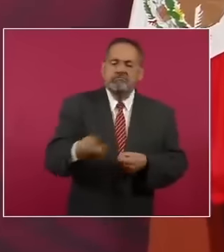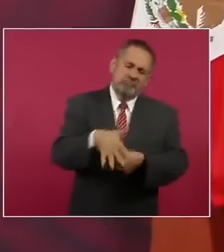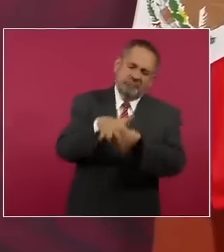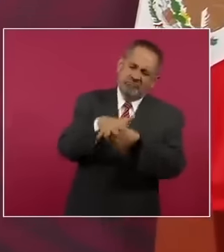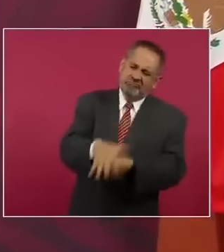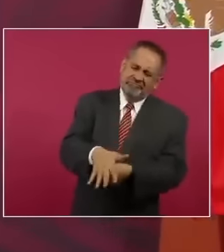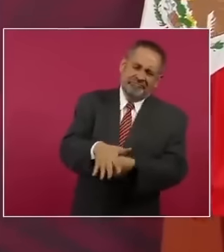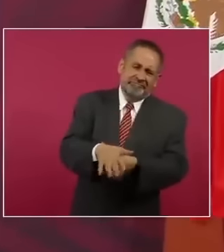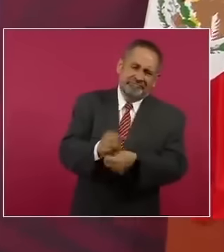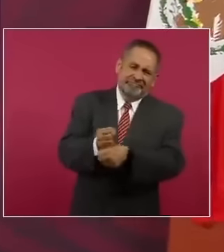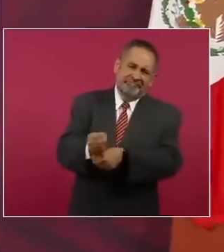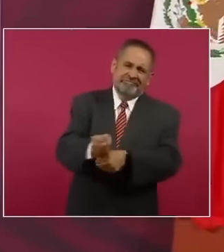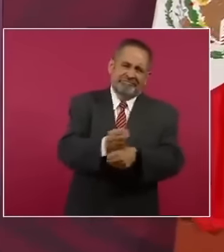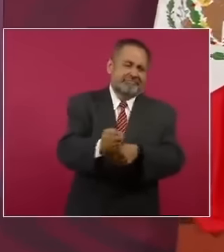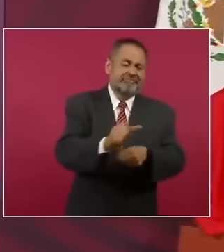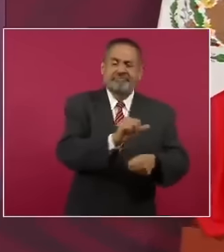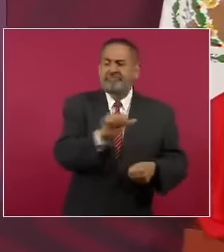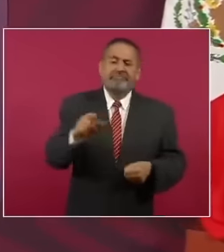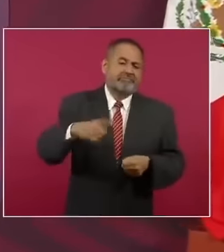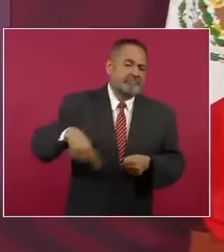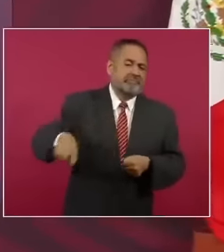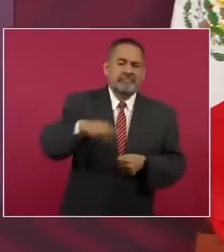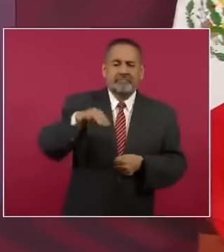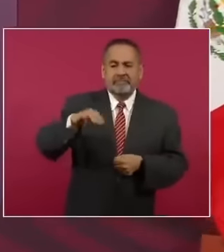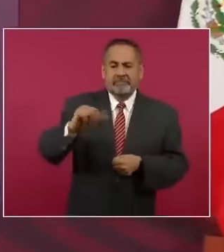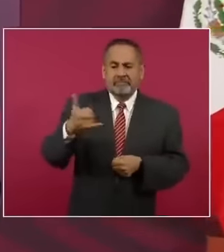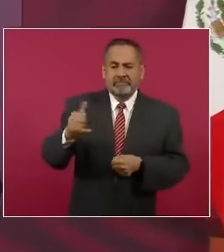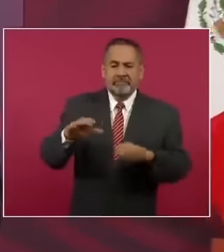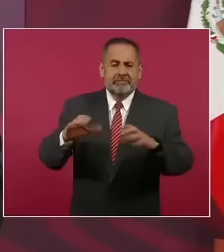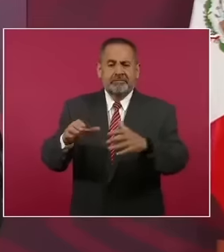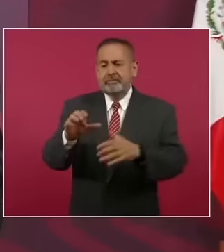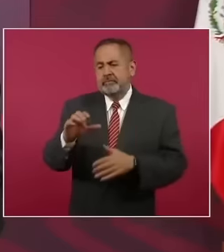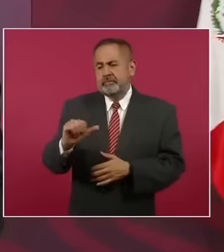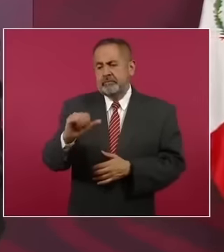reprimió la comunidad maya de Acumal,